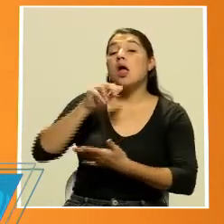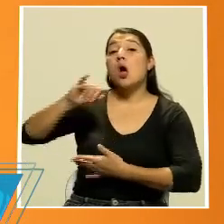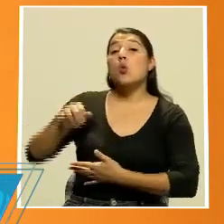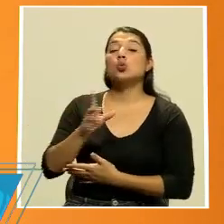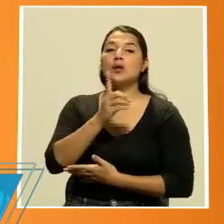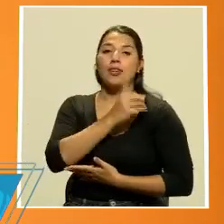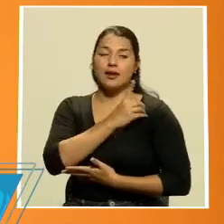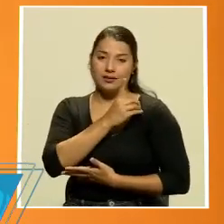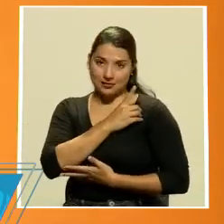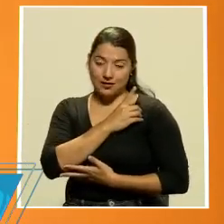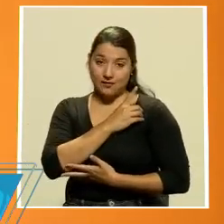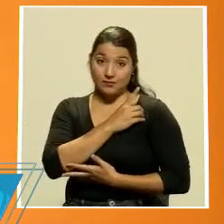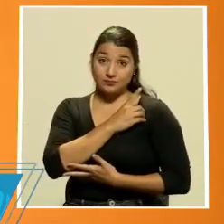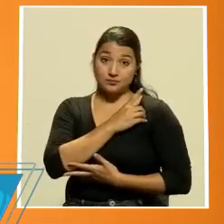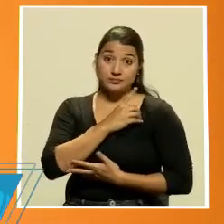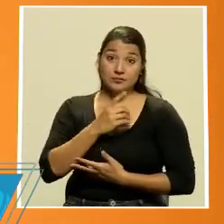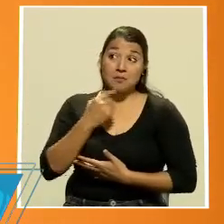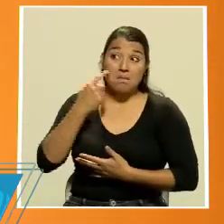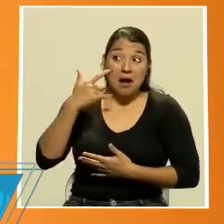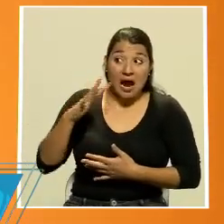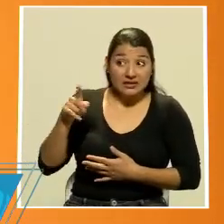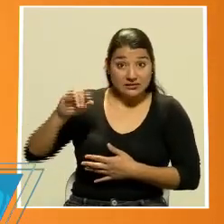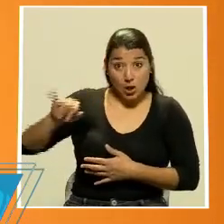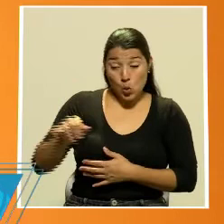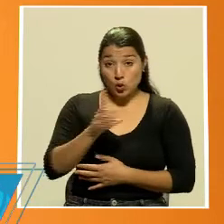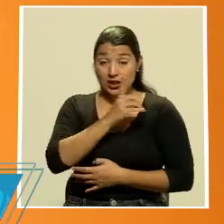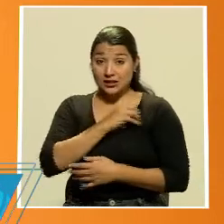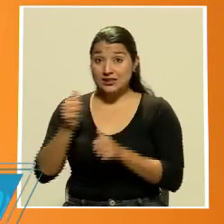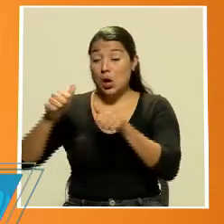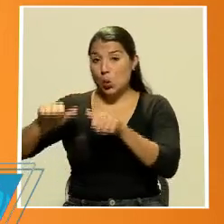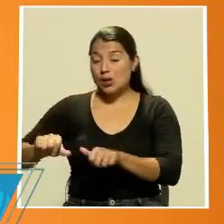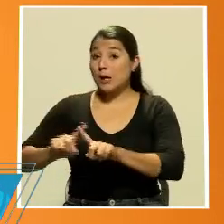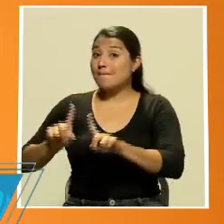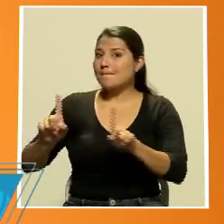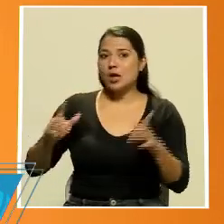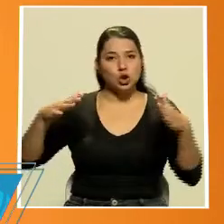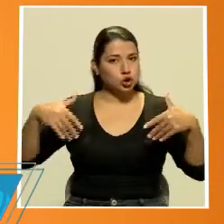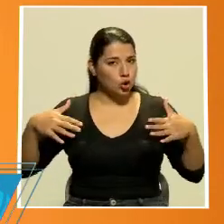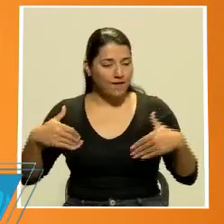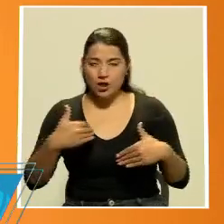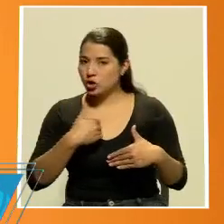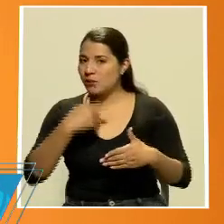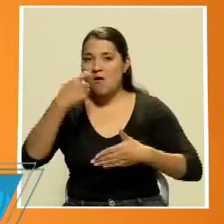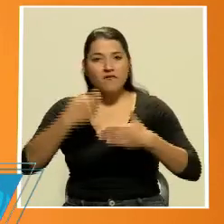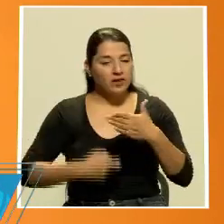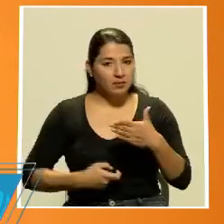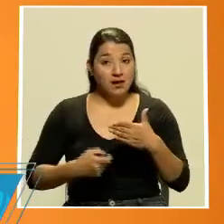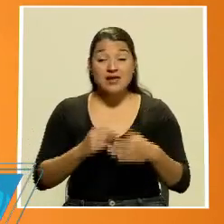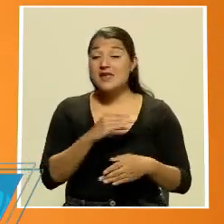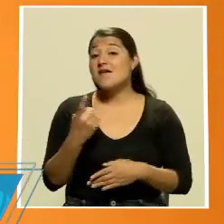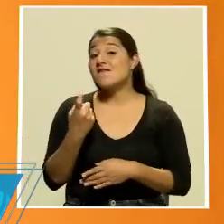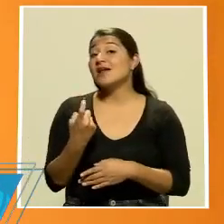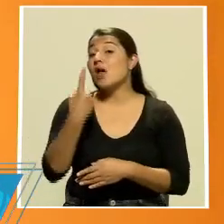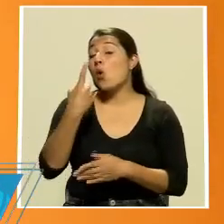que al menos se dice que votó a favor en la movilización, pero no tenemos la ratificación y nos faltaba un voto.